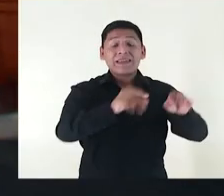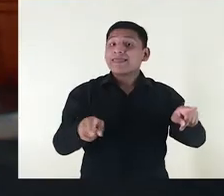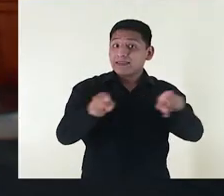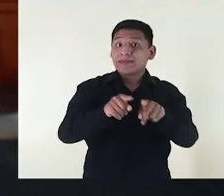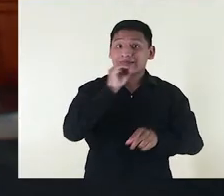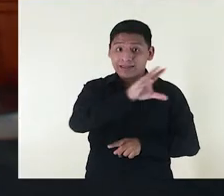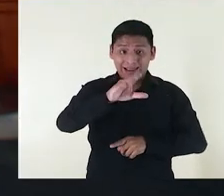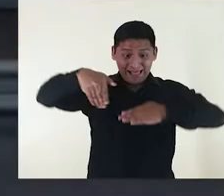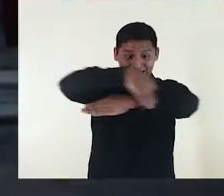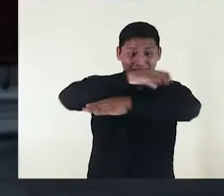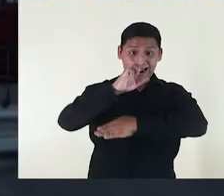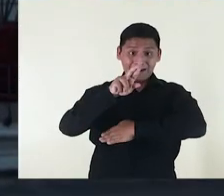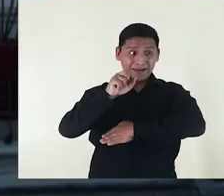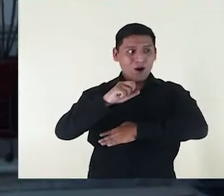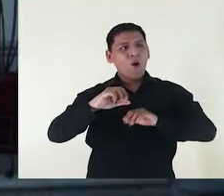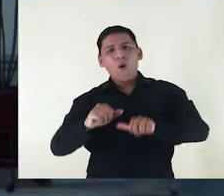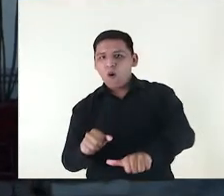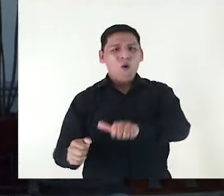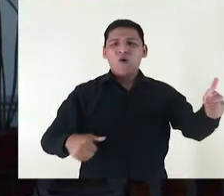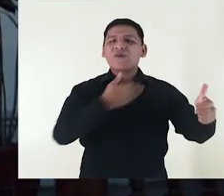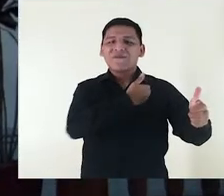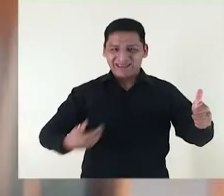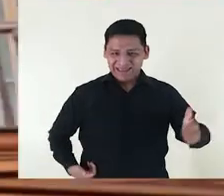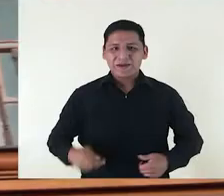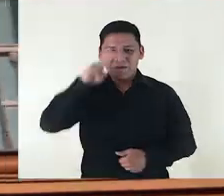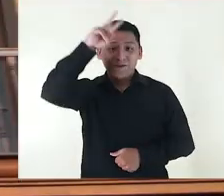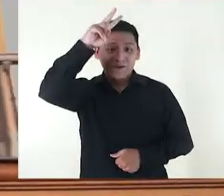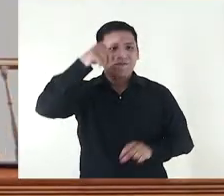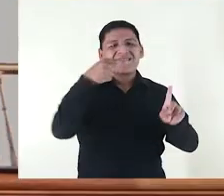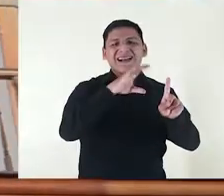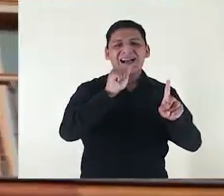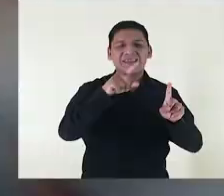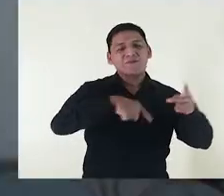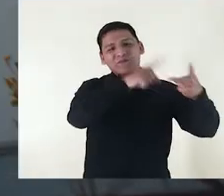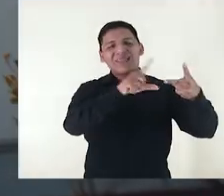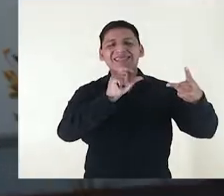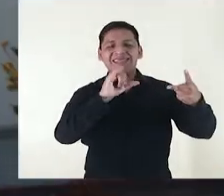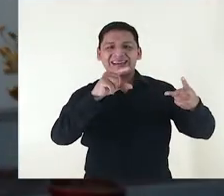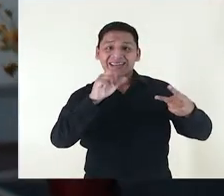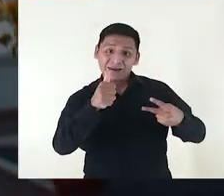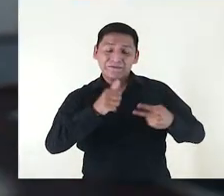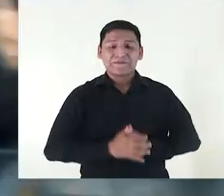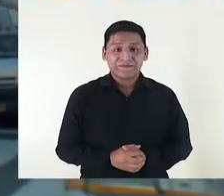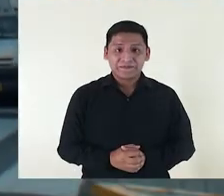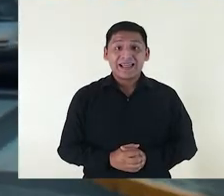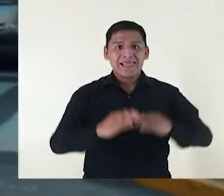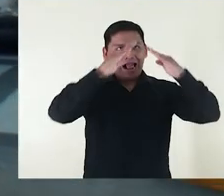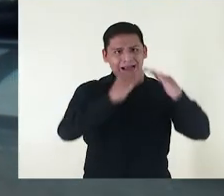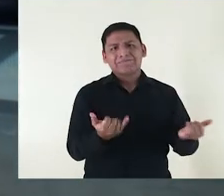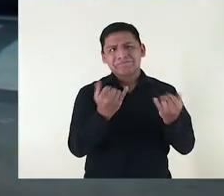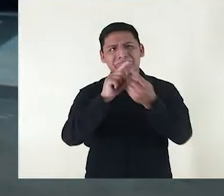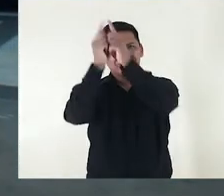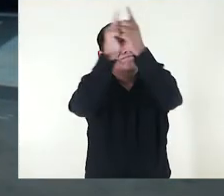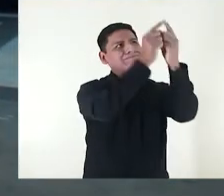Y es importante señalar que en esta calle también vivieron otros presidentes peruanos como Candamo y Leguía. La casa ha